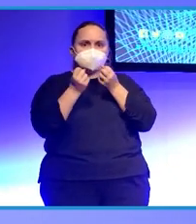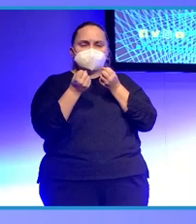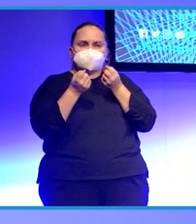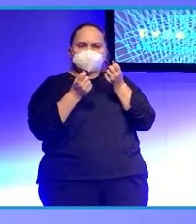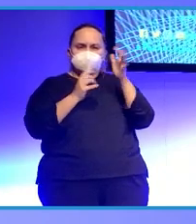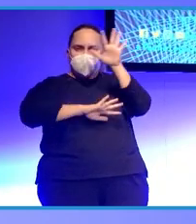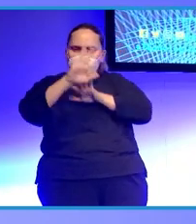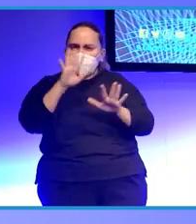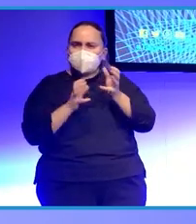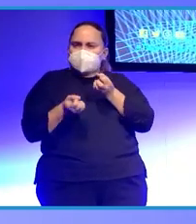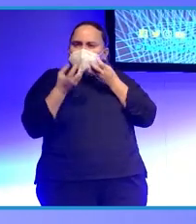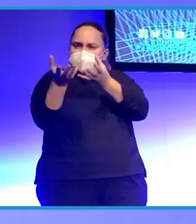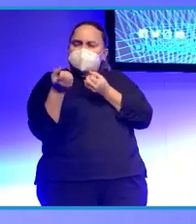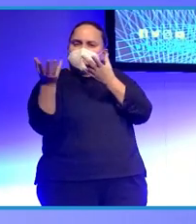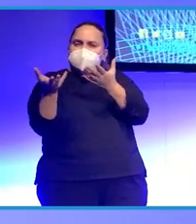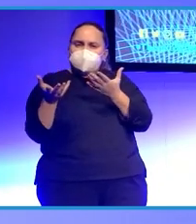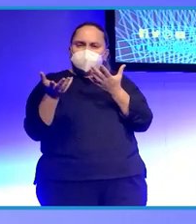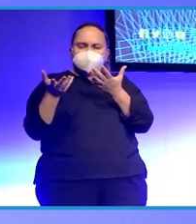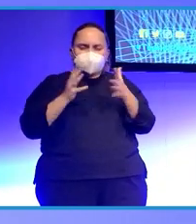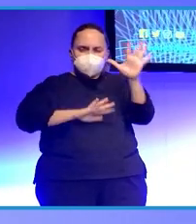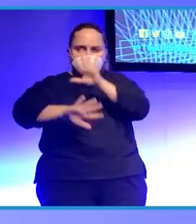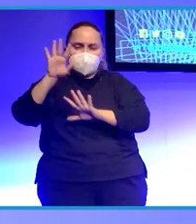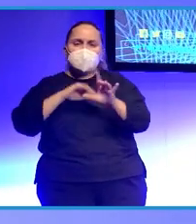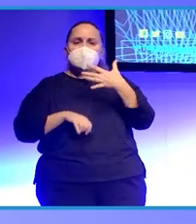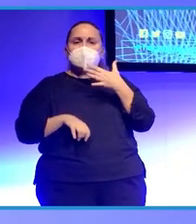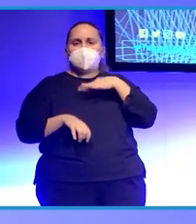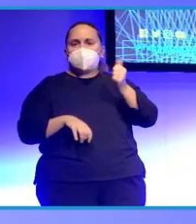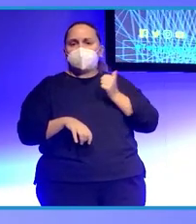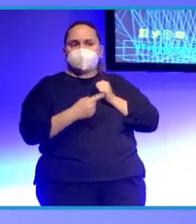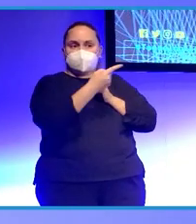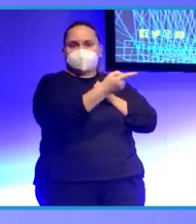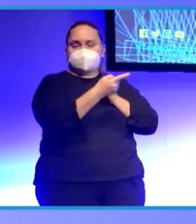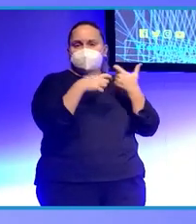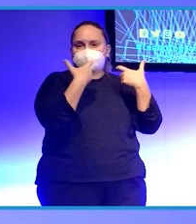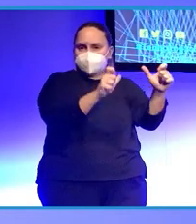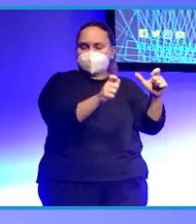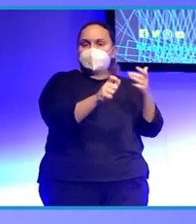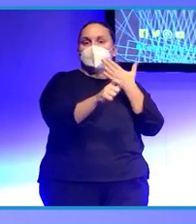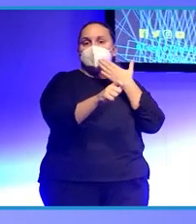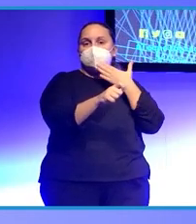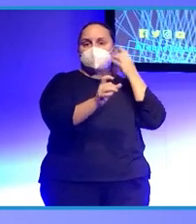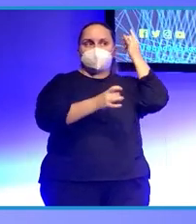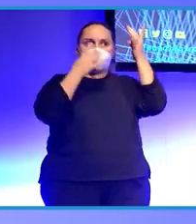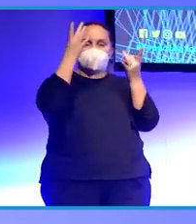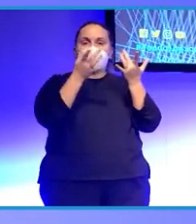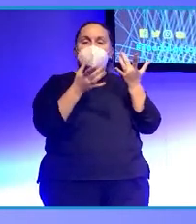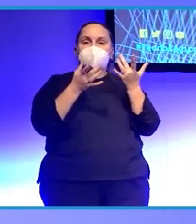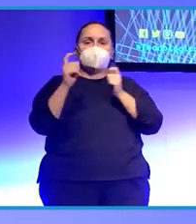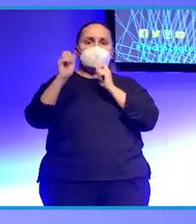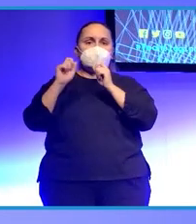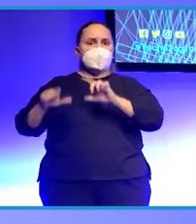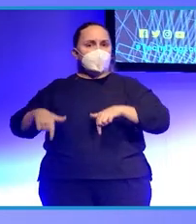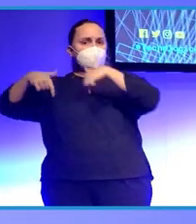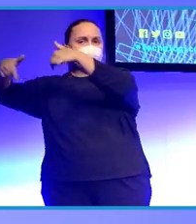complejo, ¿no? Y muy espeso. Pero tampoco lo que podemos hacer es obviar, tirar el periodismo y